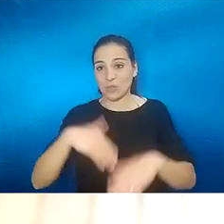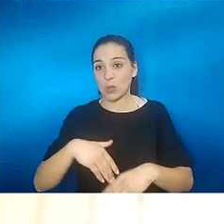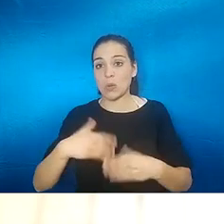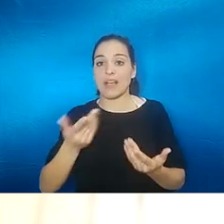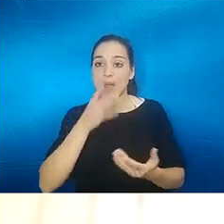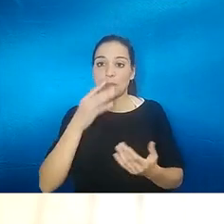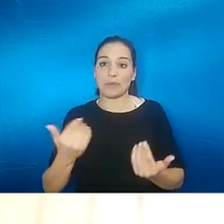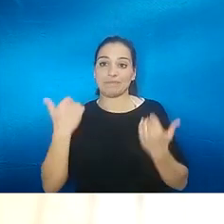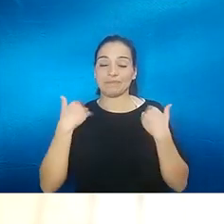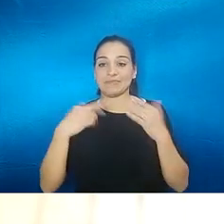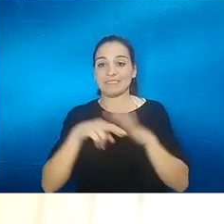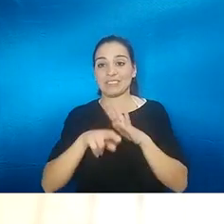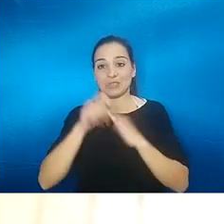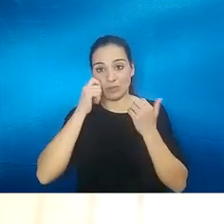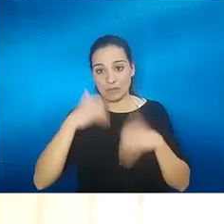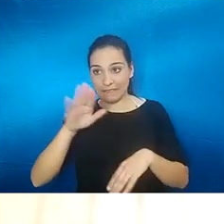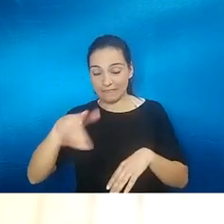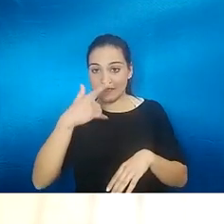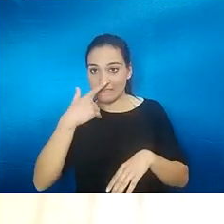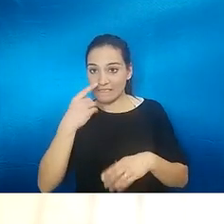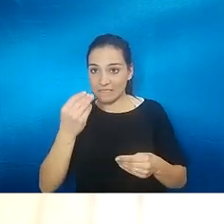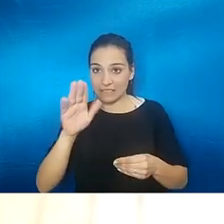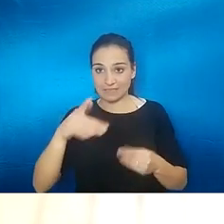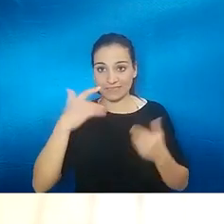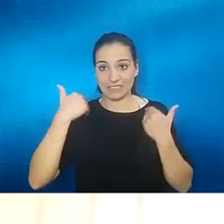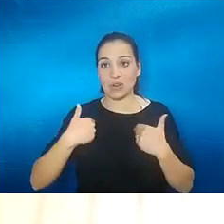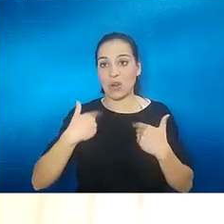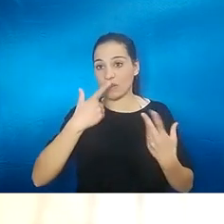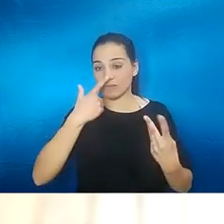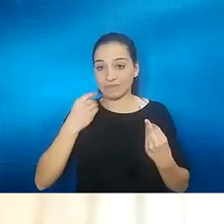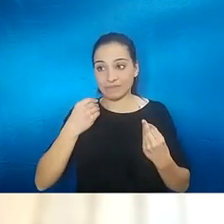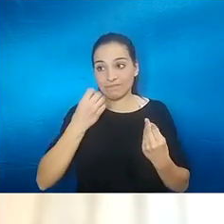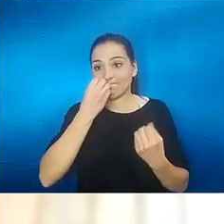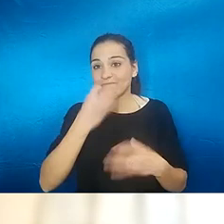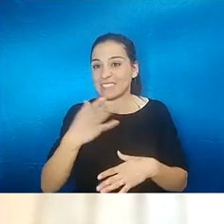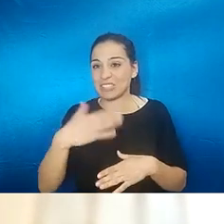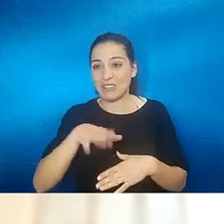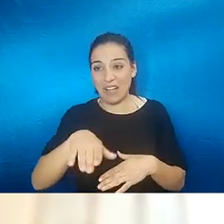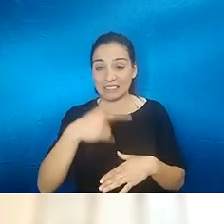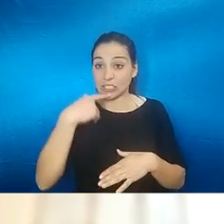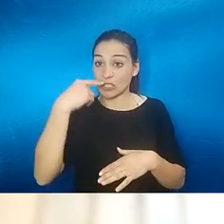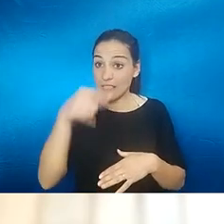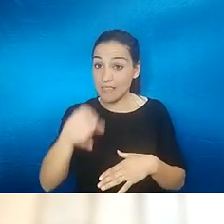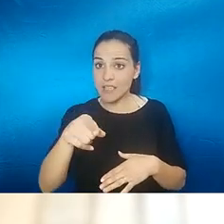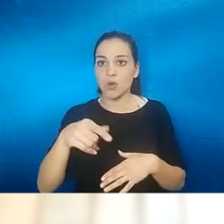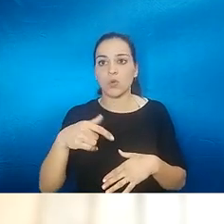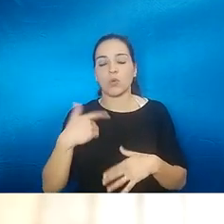humanos pues cuesta mucho o igual otra cosa de trabajo igual mucho más dura la dices pero decirle a alguien que huele mal